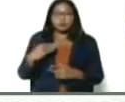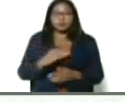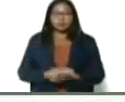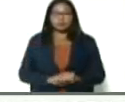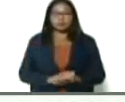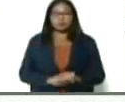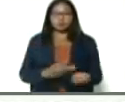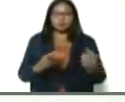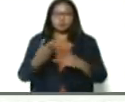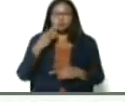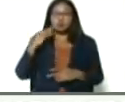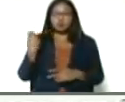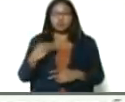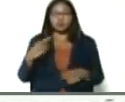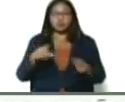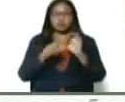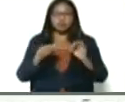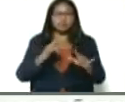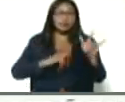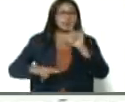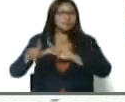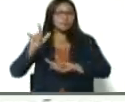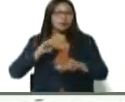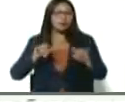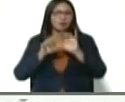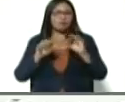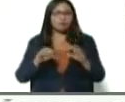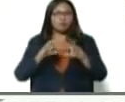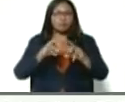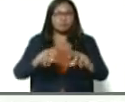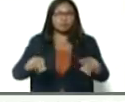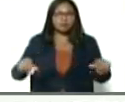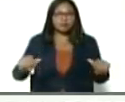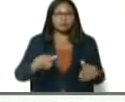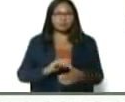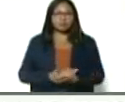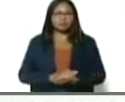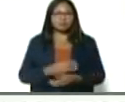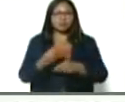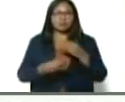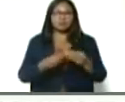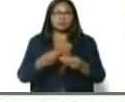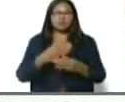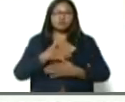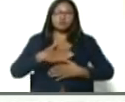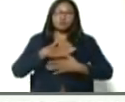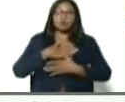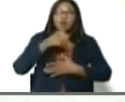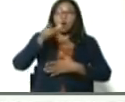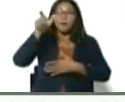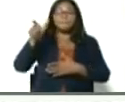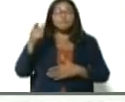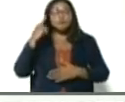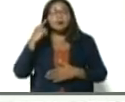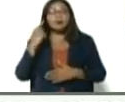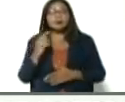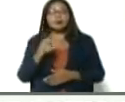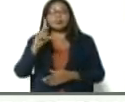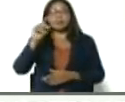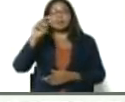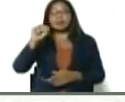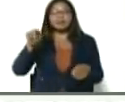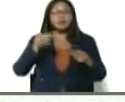invito a la juventud, a enamorarse, del campo, a hacer como Daniela, enamorarse del campo,